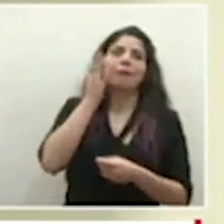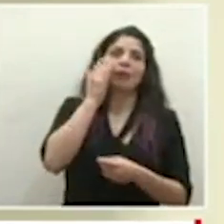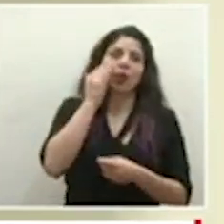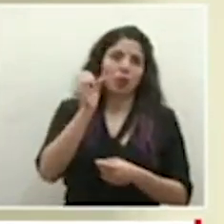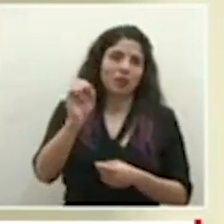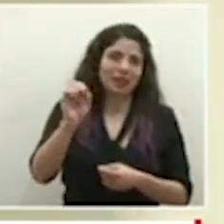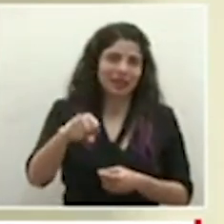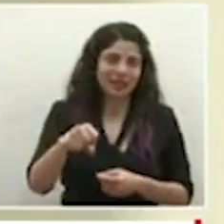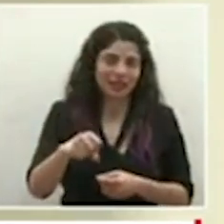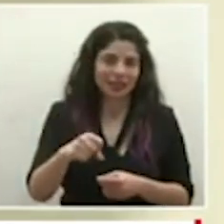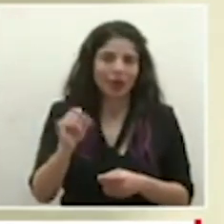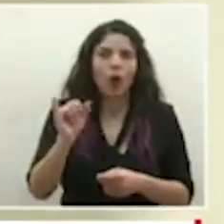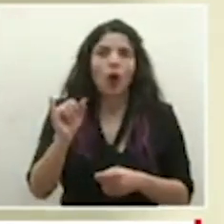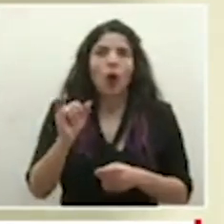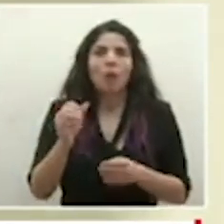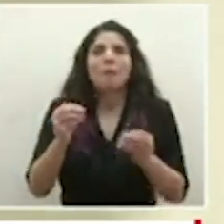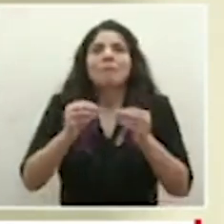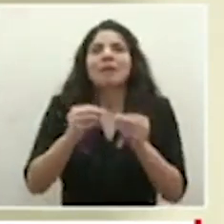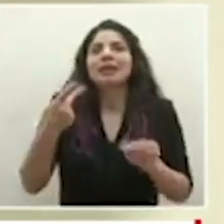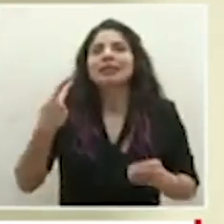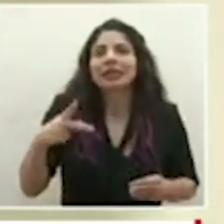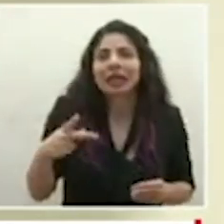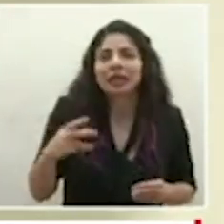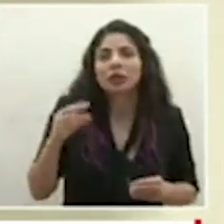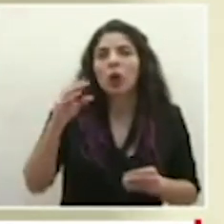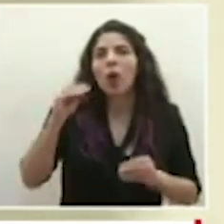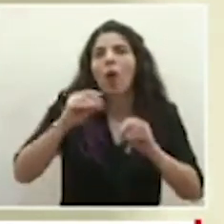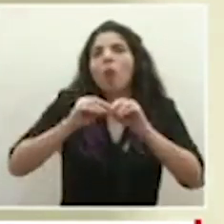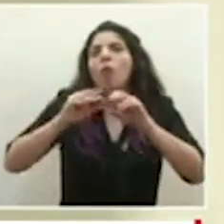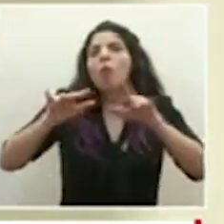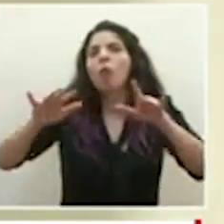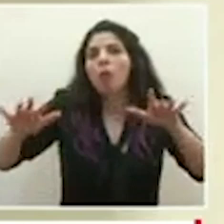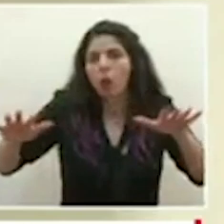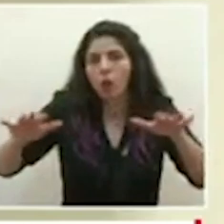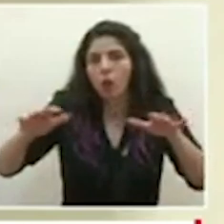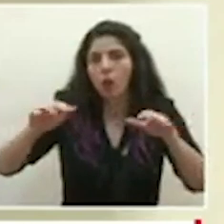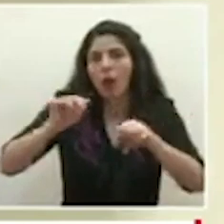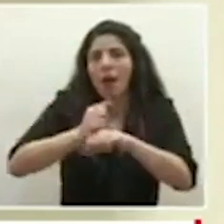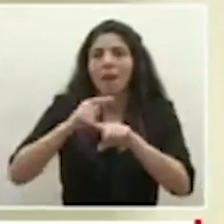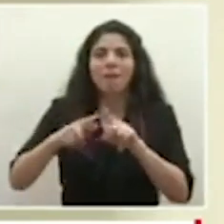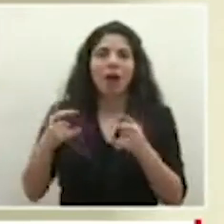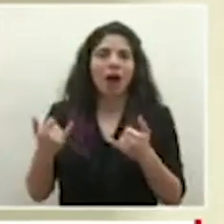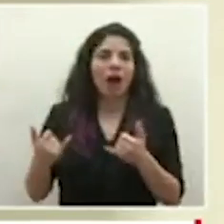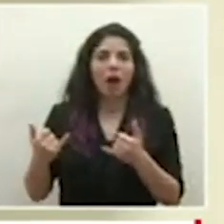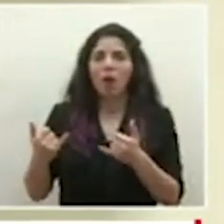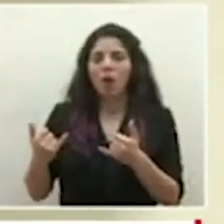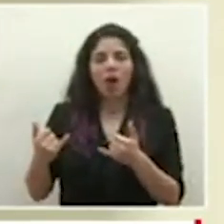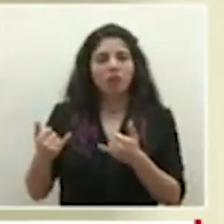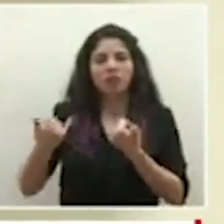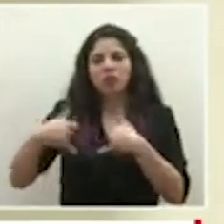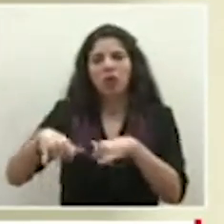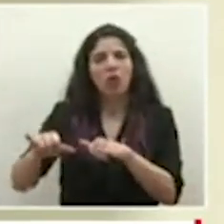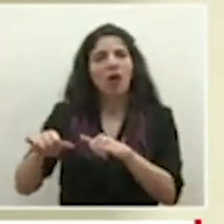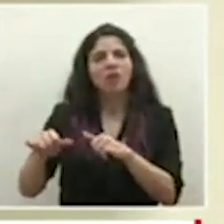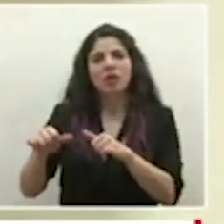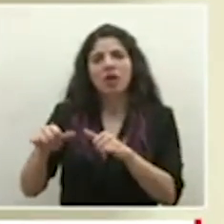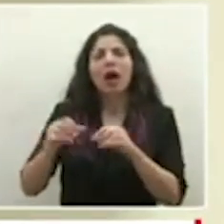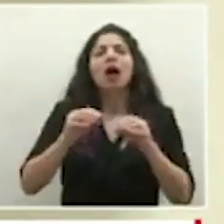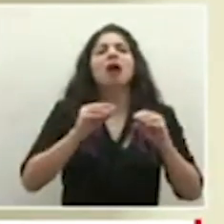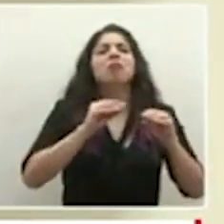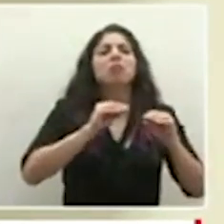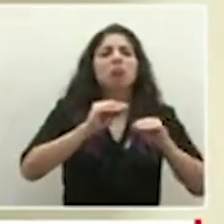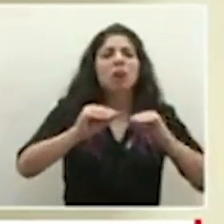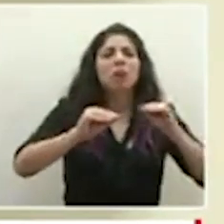decir que estamos en un estatus de mucho más riesgo ya con una transmisión comunitaria establecida en ese momento seguimos teniendo transmisiones